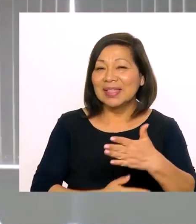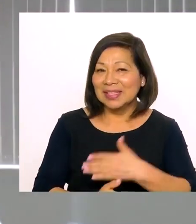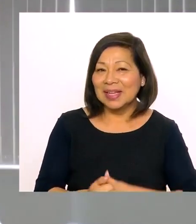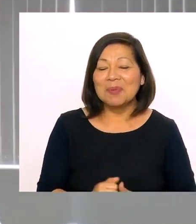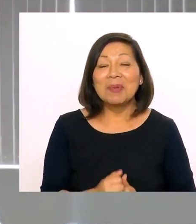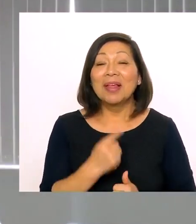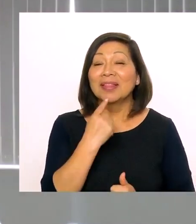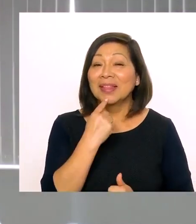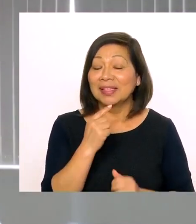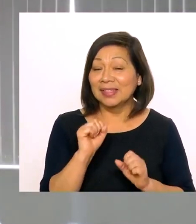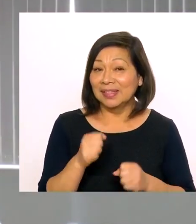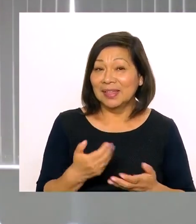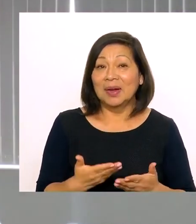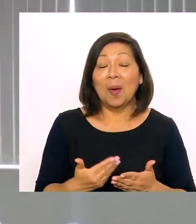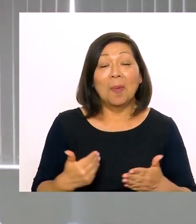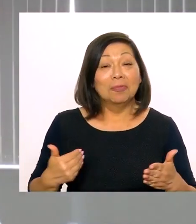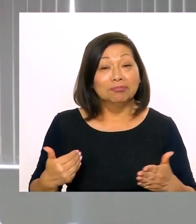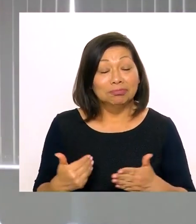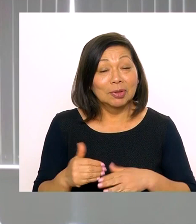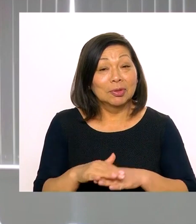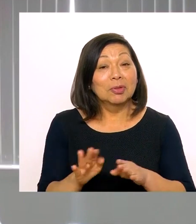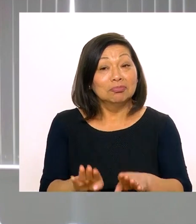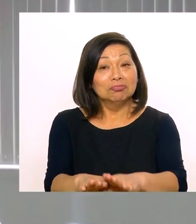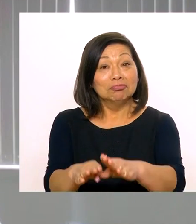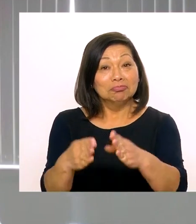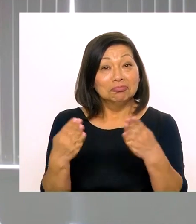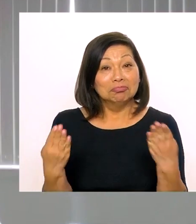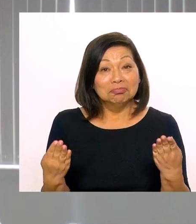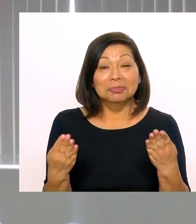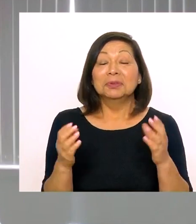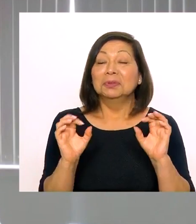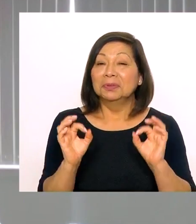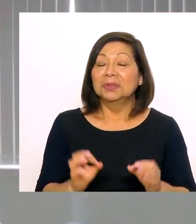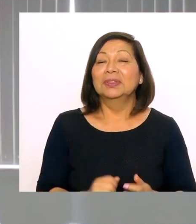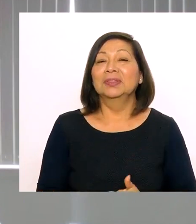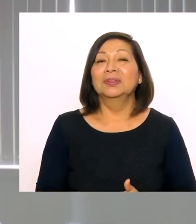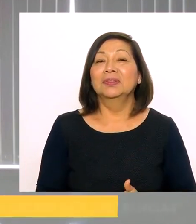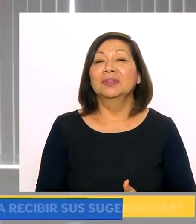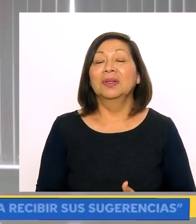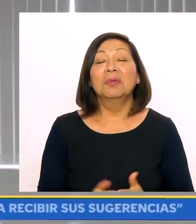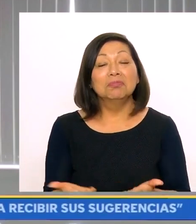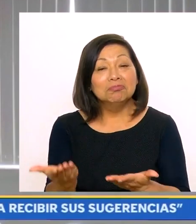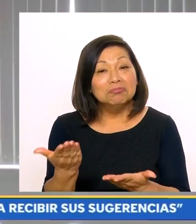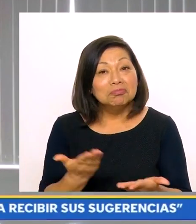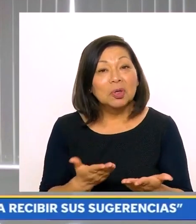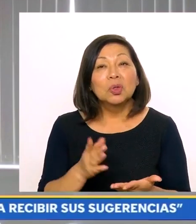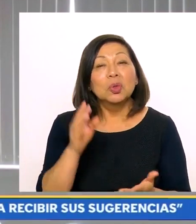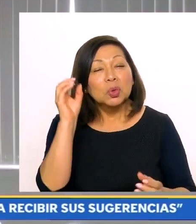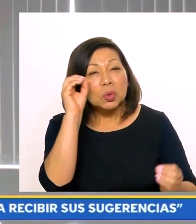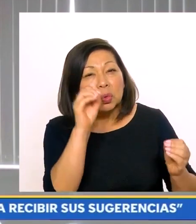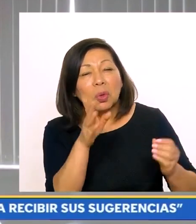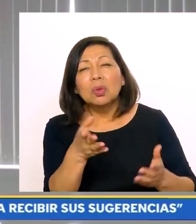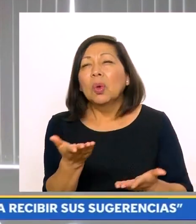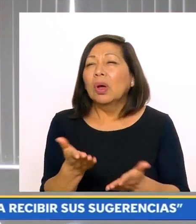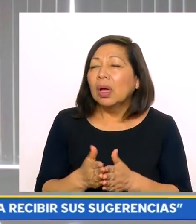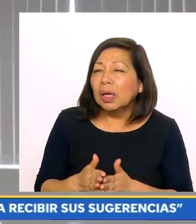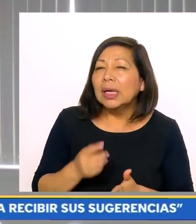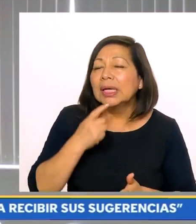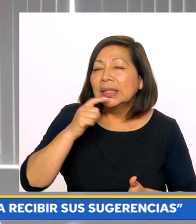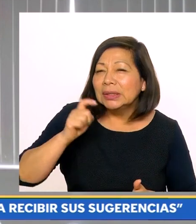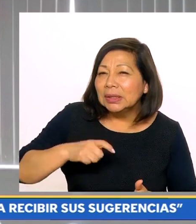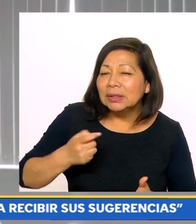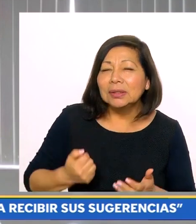nuestros hermanos, hermanas con discapacidad, y decirles que estamos en un plan de puertas abiertas y estamos muy